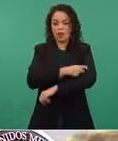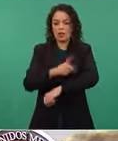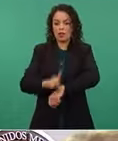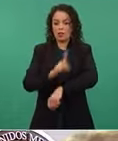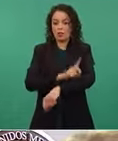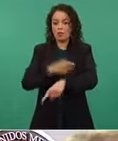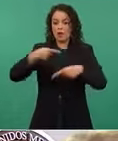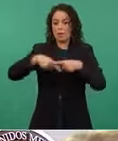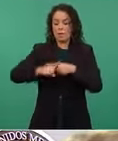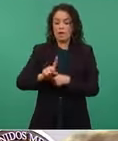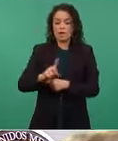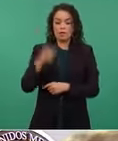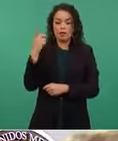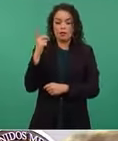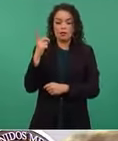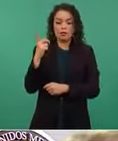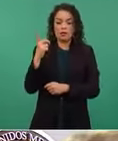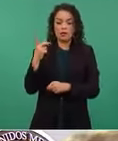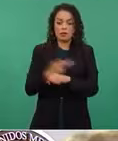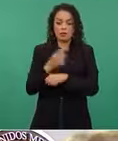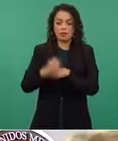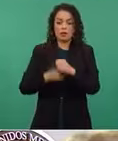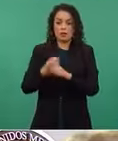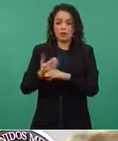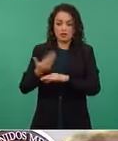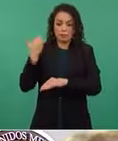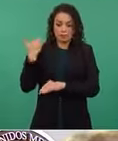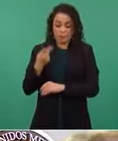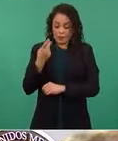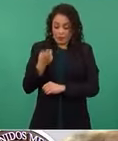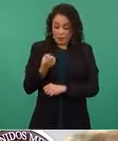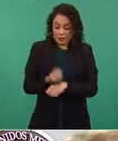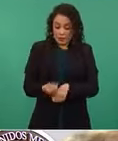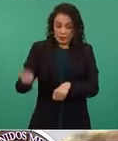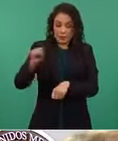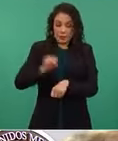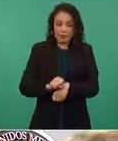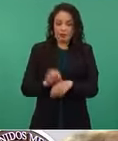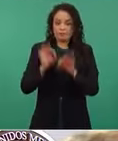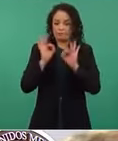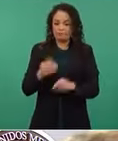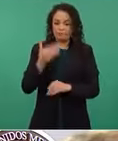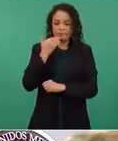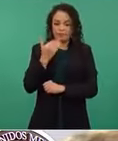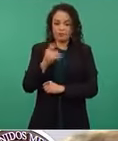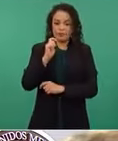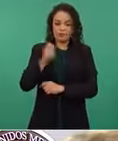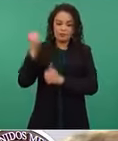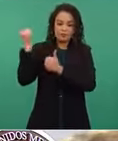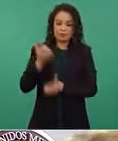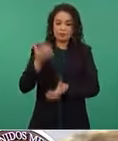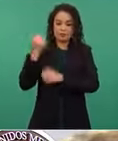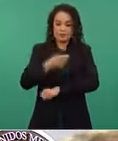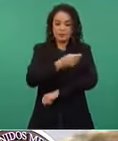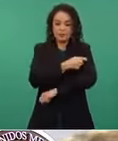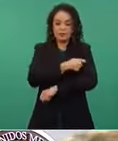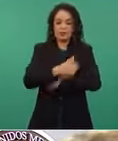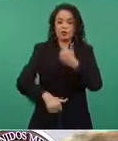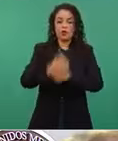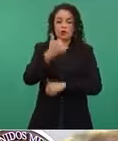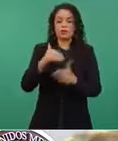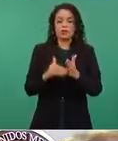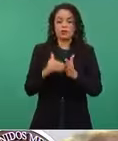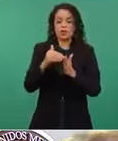diciembre del año pasado y que esta semana también será una excelente semana de recepción de vacunas con casi 11 millones